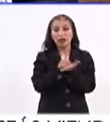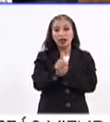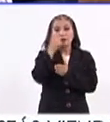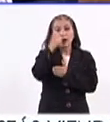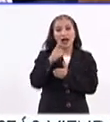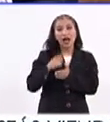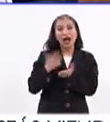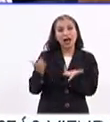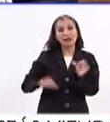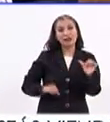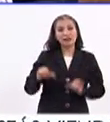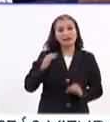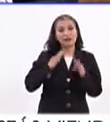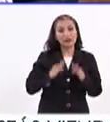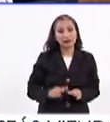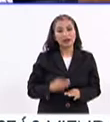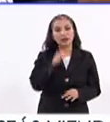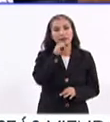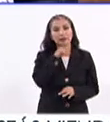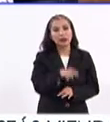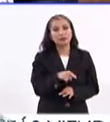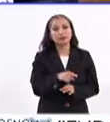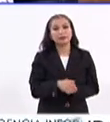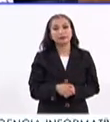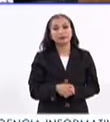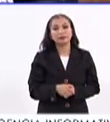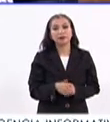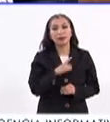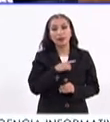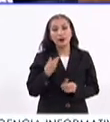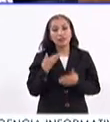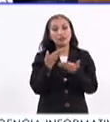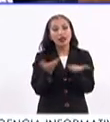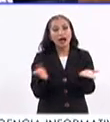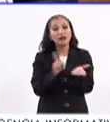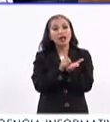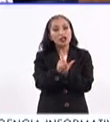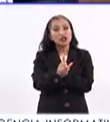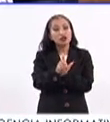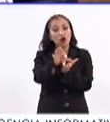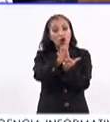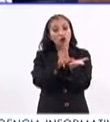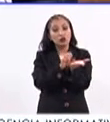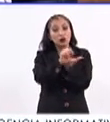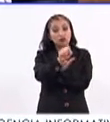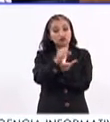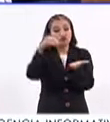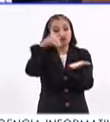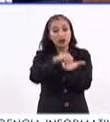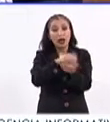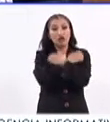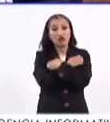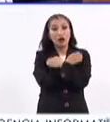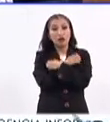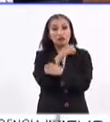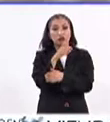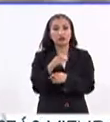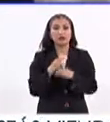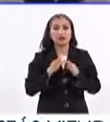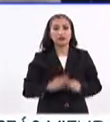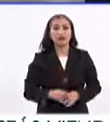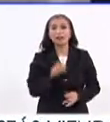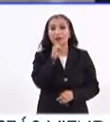a la activación física. También debe brindar el derecho constitucional a la educación física.